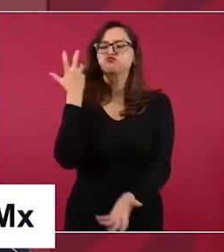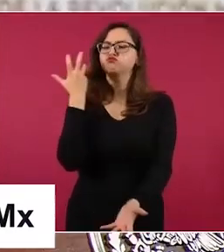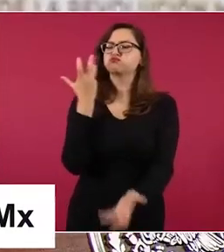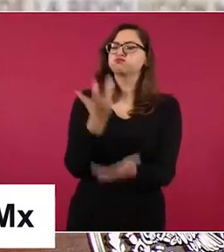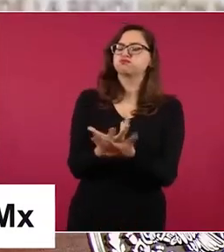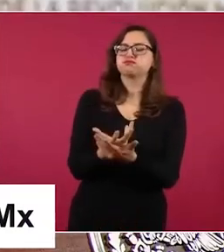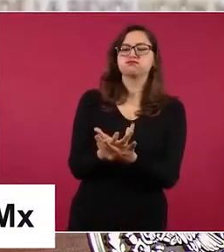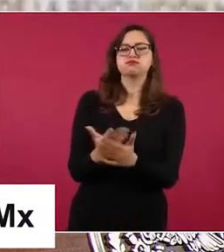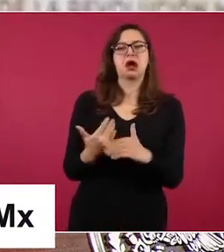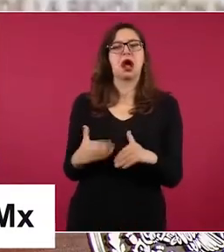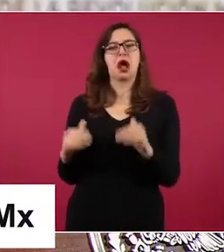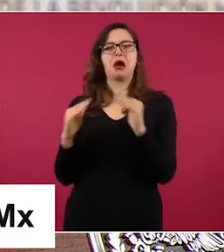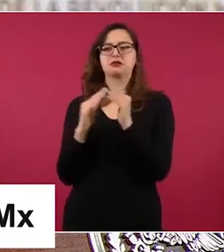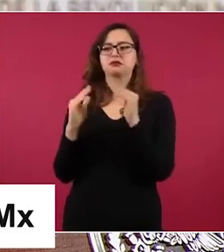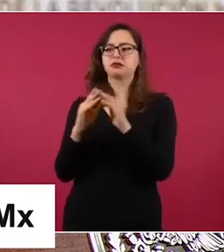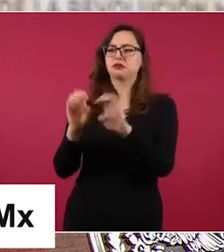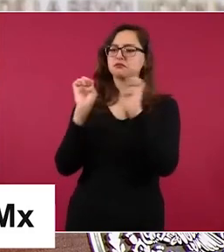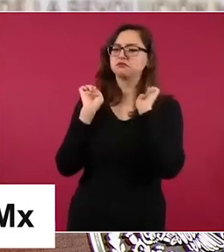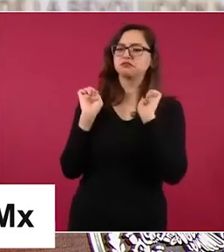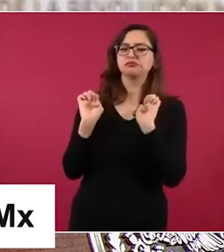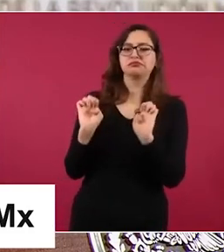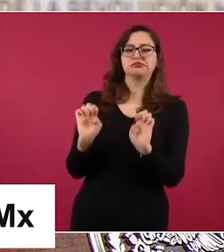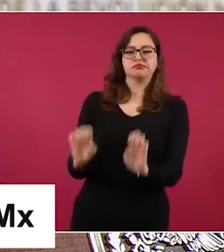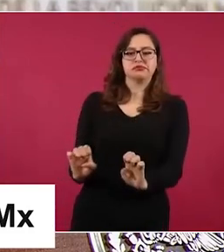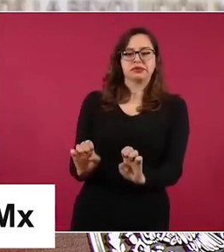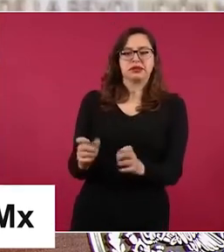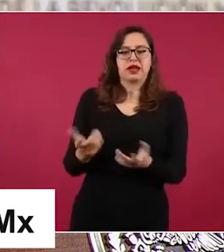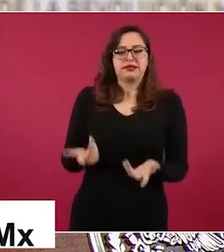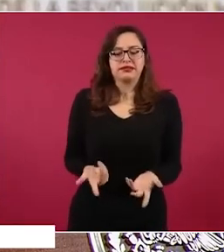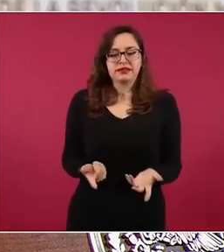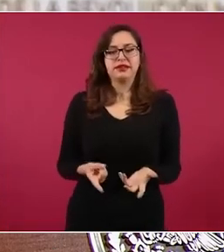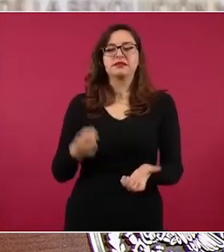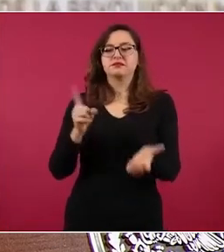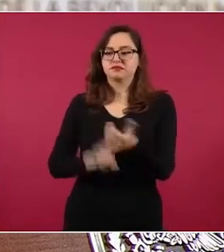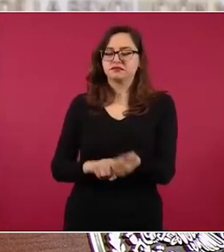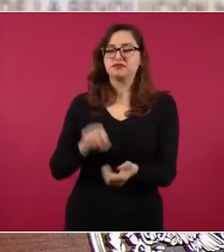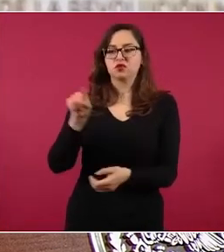que tiene Roberto Hernández.